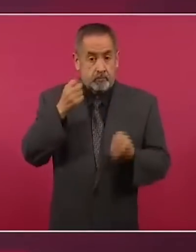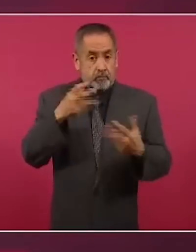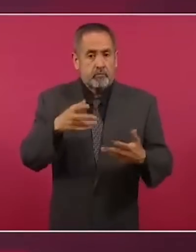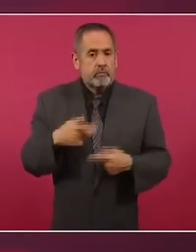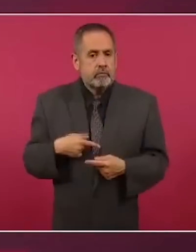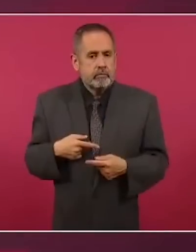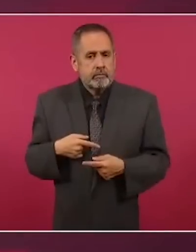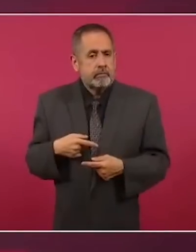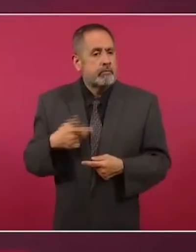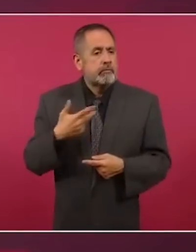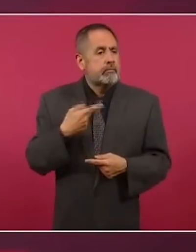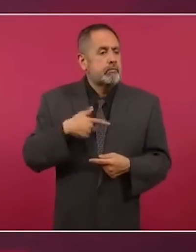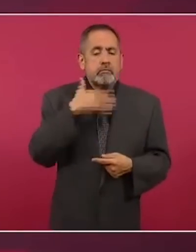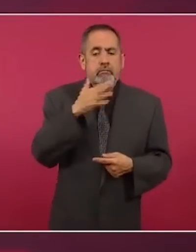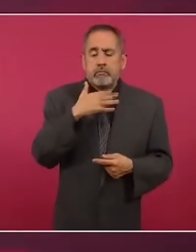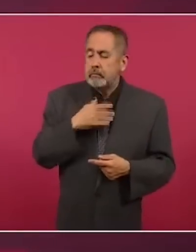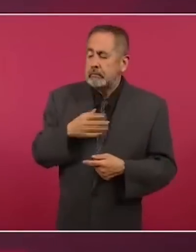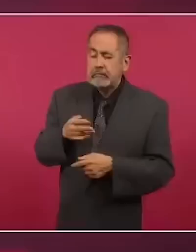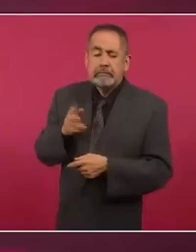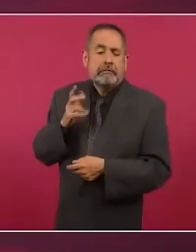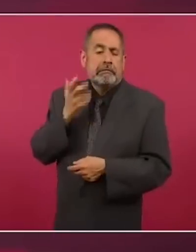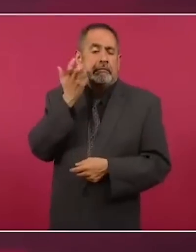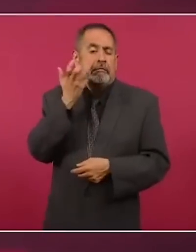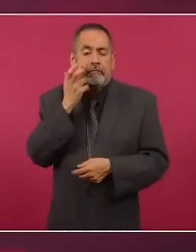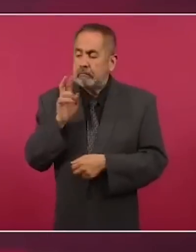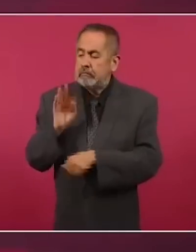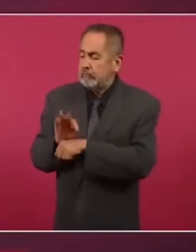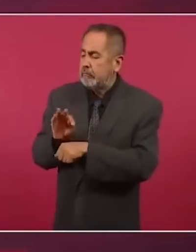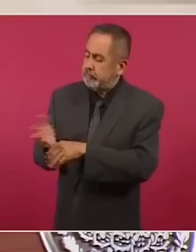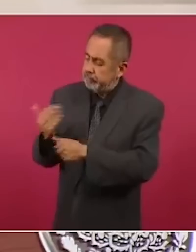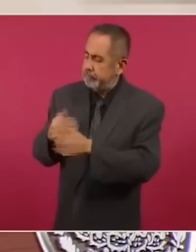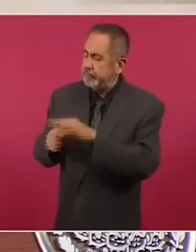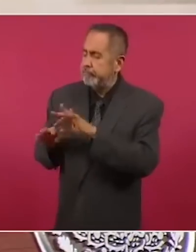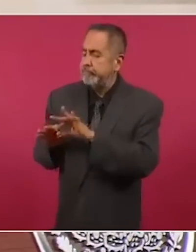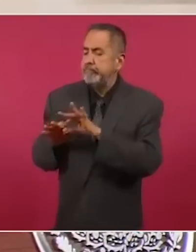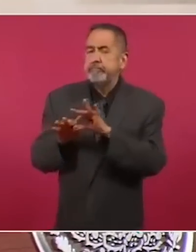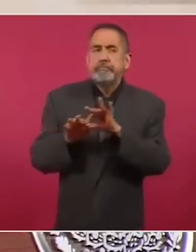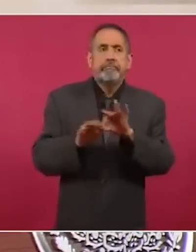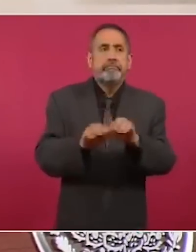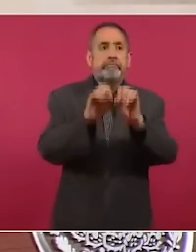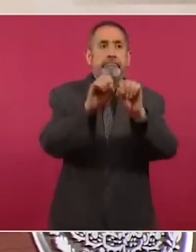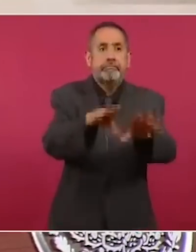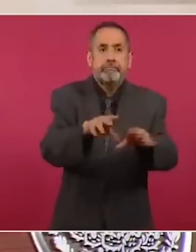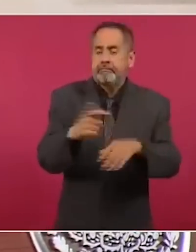traficantes de personas que están ofreciendo